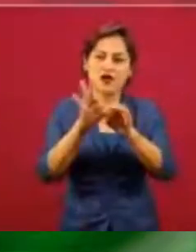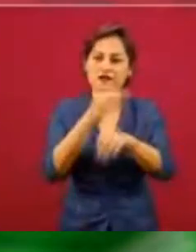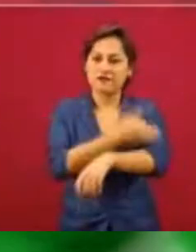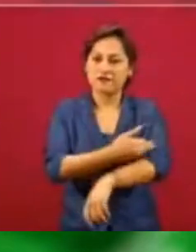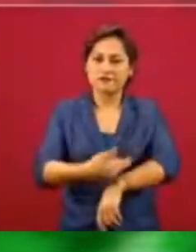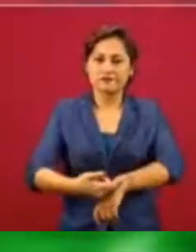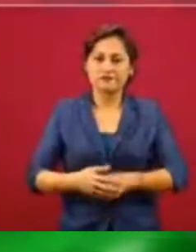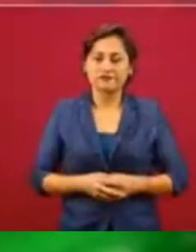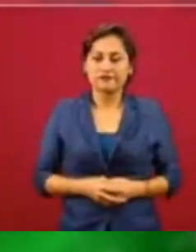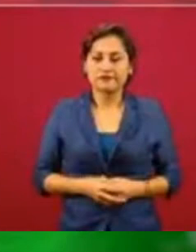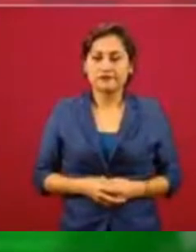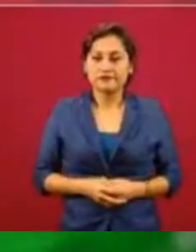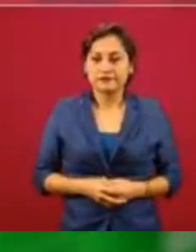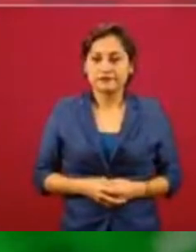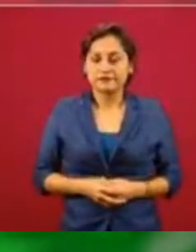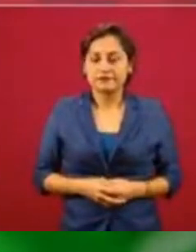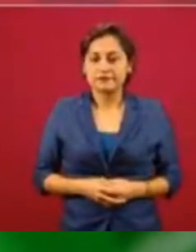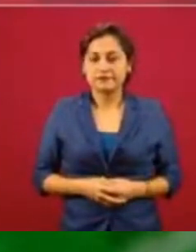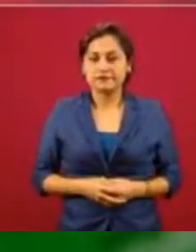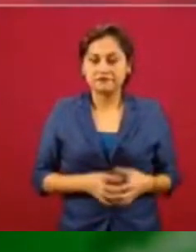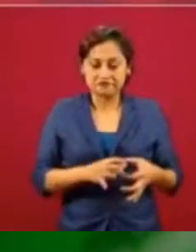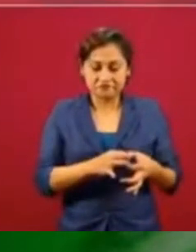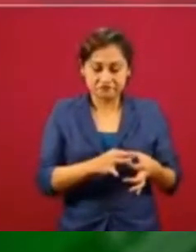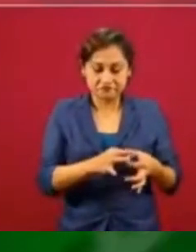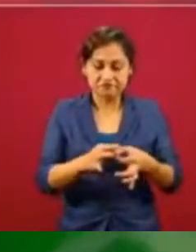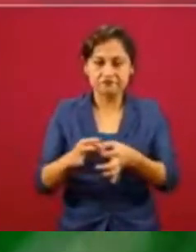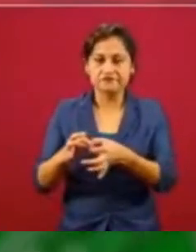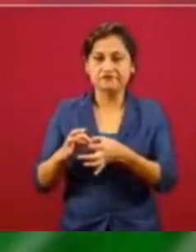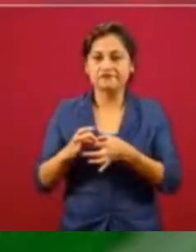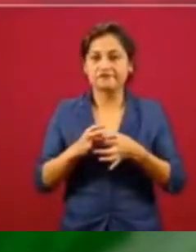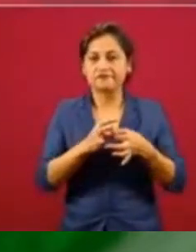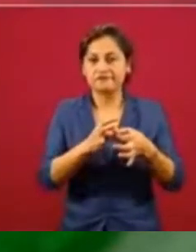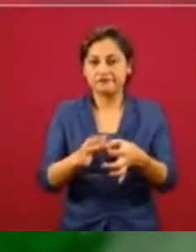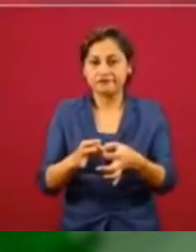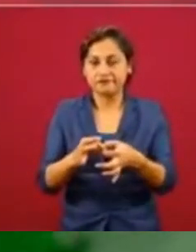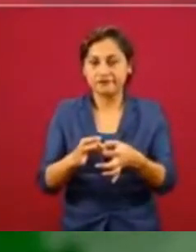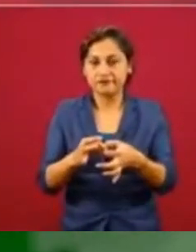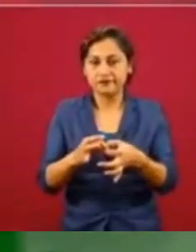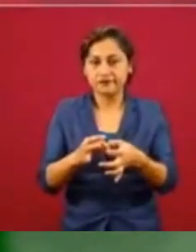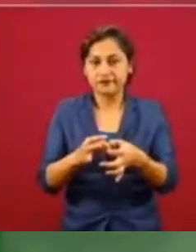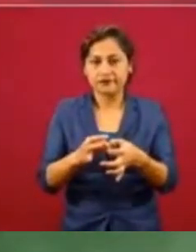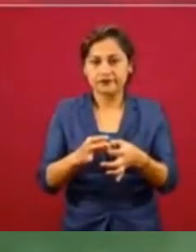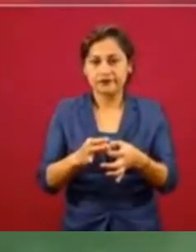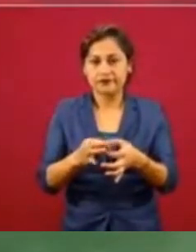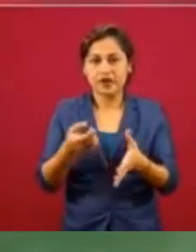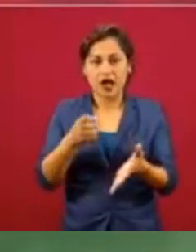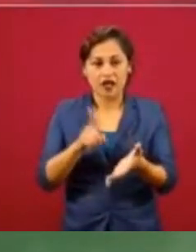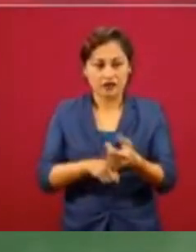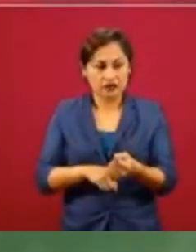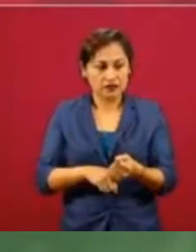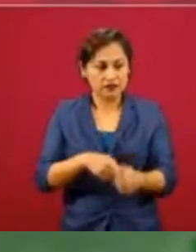El estar juntos, la convivencia familiar,